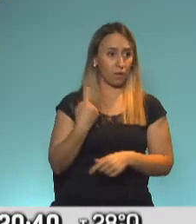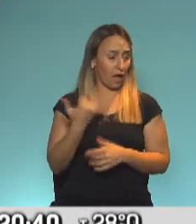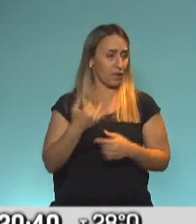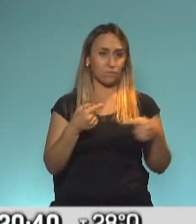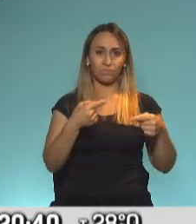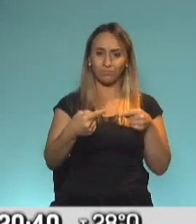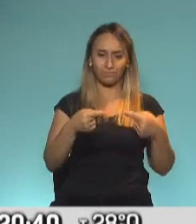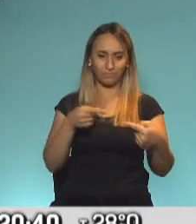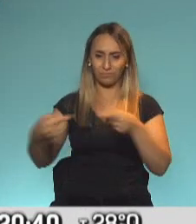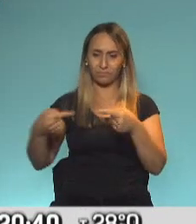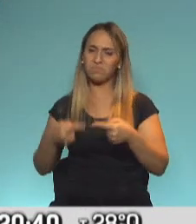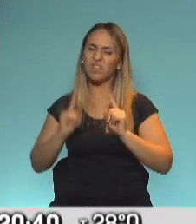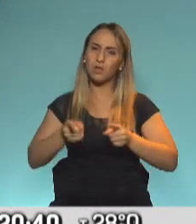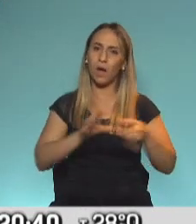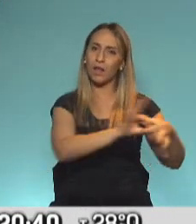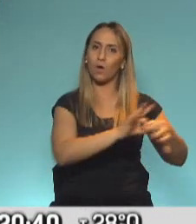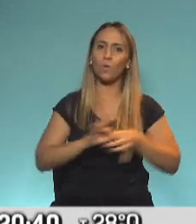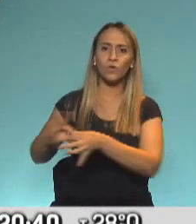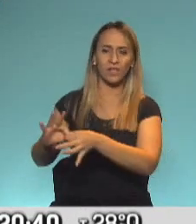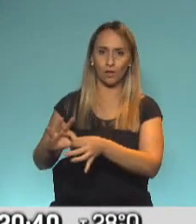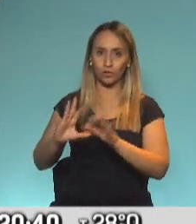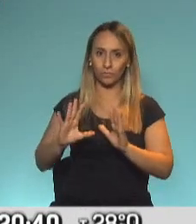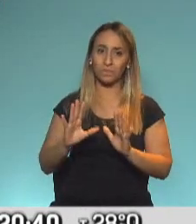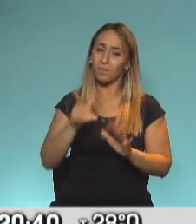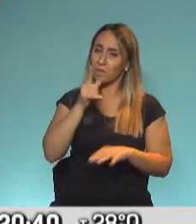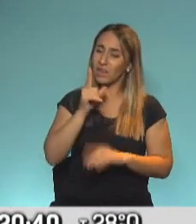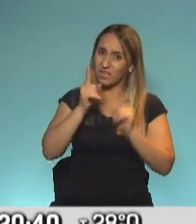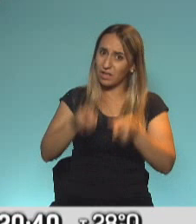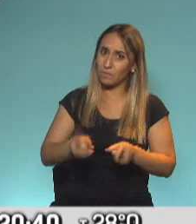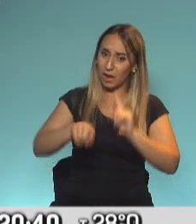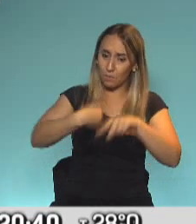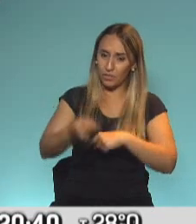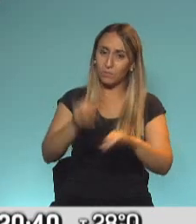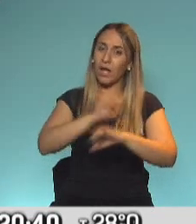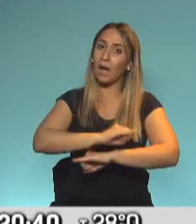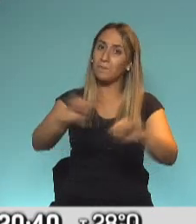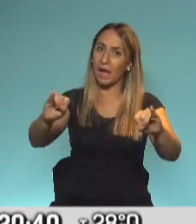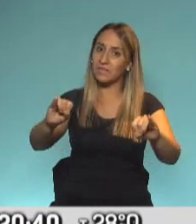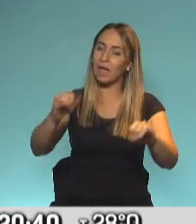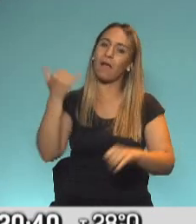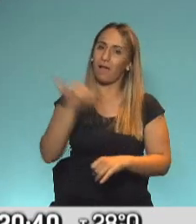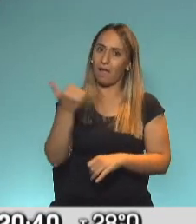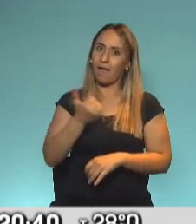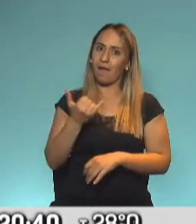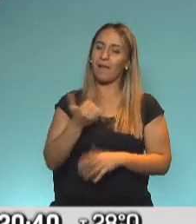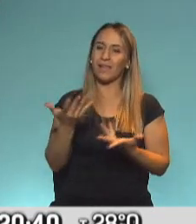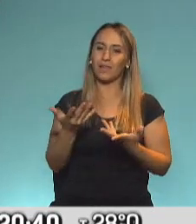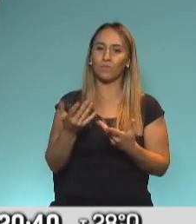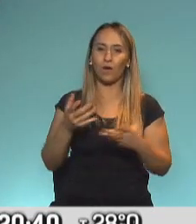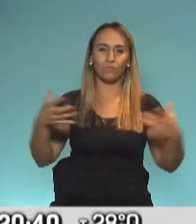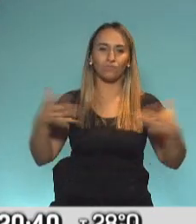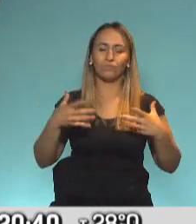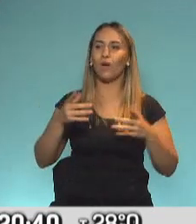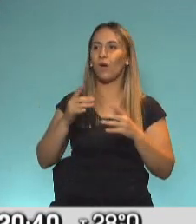¿no? Unidad en la diversidad. Sí. Unidad en la diversidad. Creo que también se va a apostar a eso para la próxima campaña, ¿no? A una campaña más de target